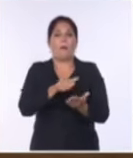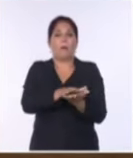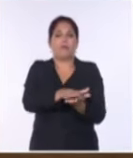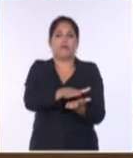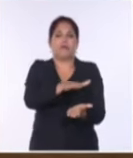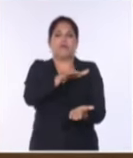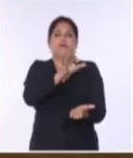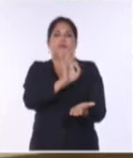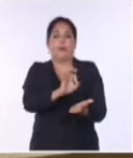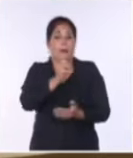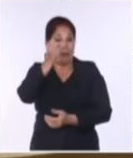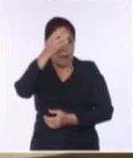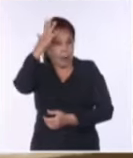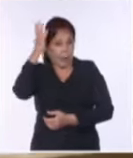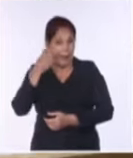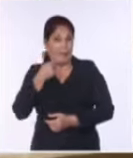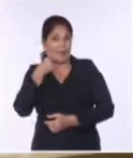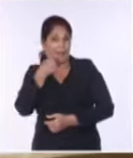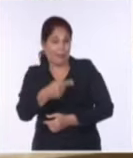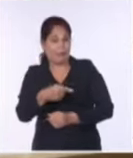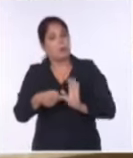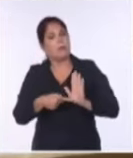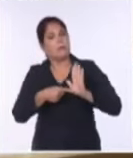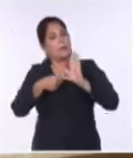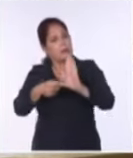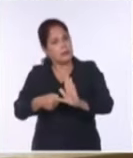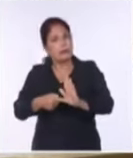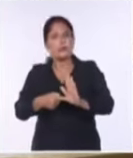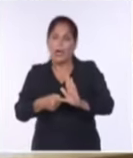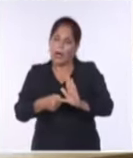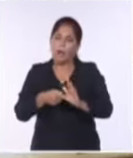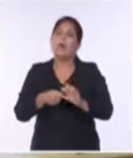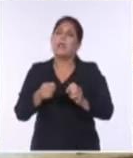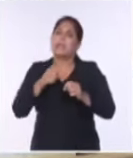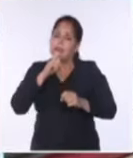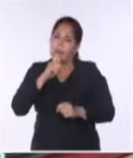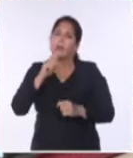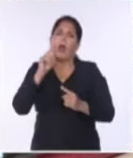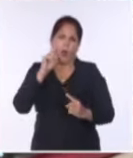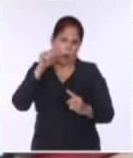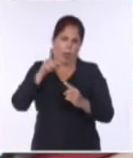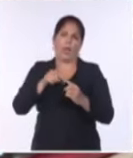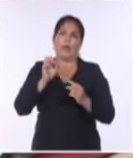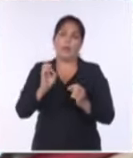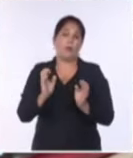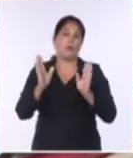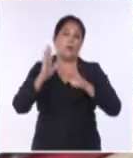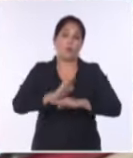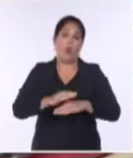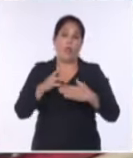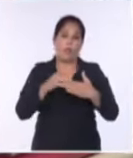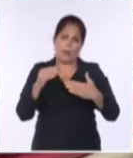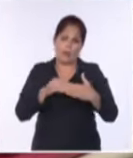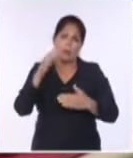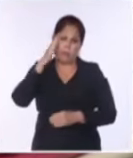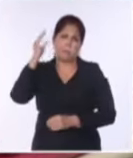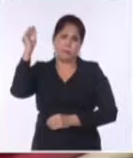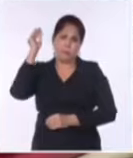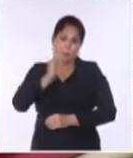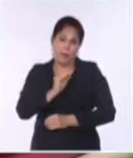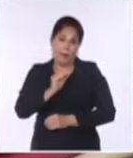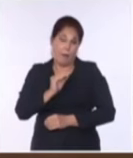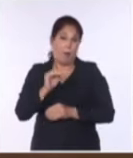Díaz-Canel enfatizó que se han presentado cuestiones objetivas, como la falta de disponibilidad de divisas para tener el mercado